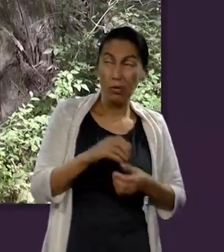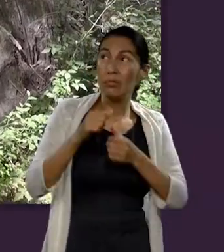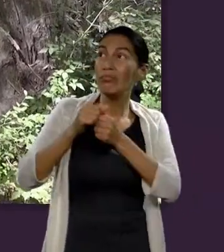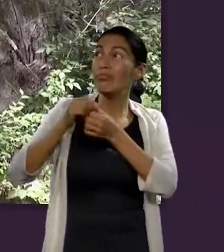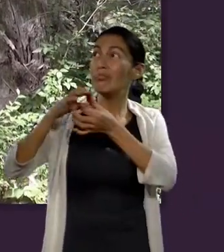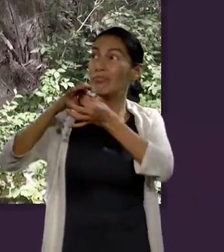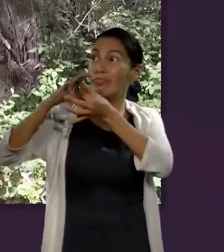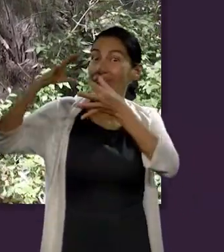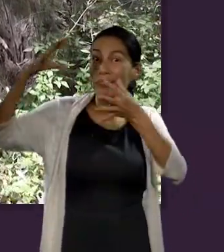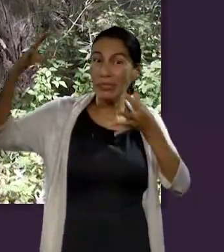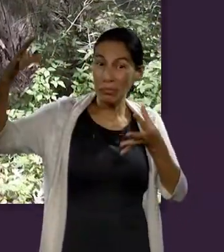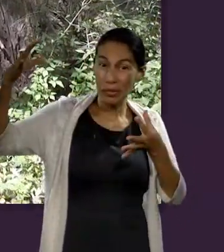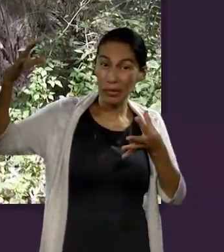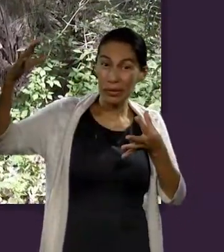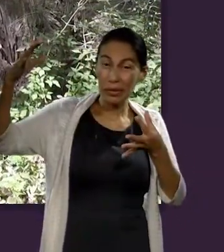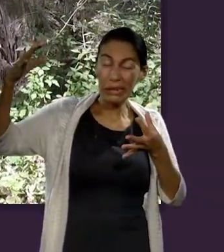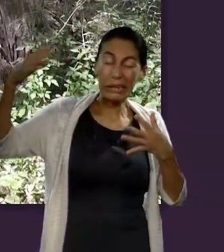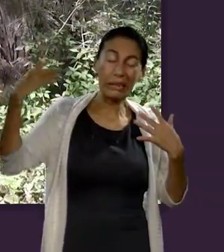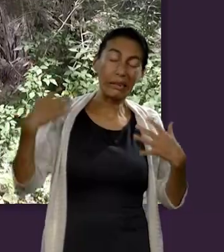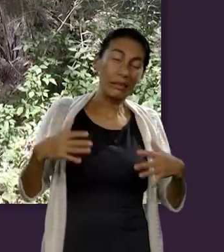sin haber hecho la paz con Dios,